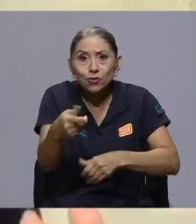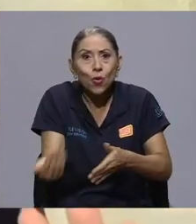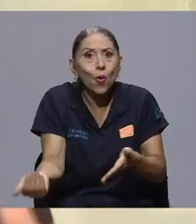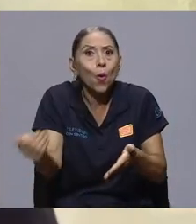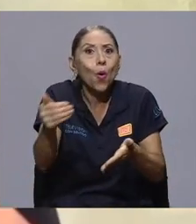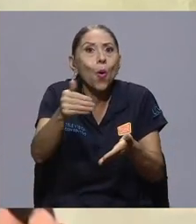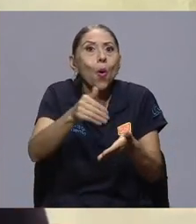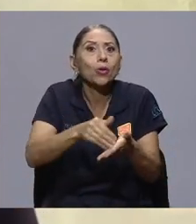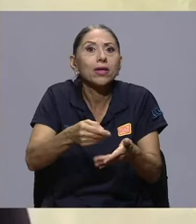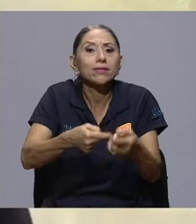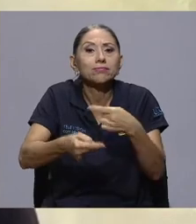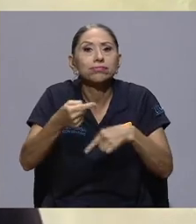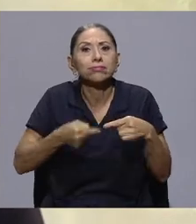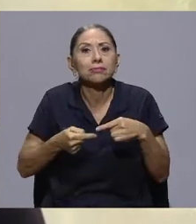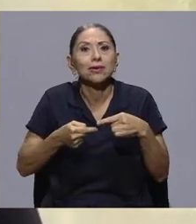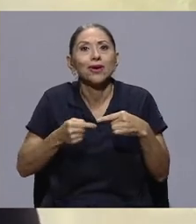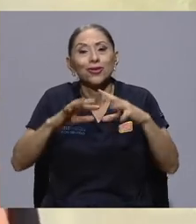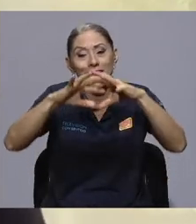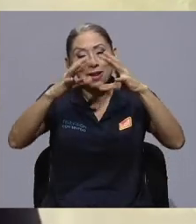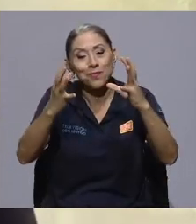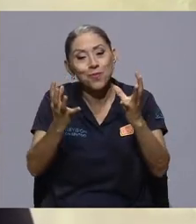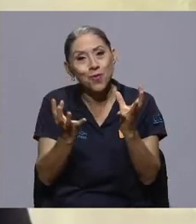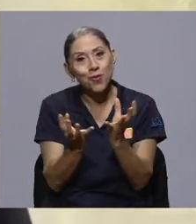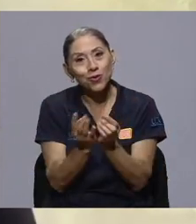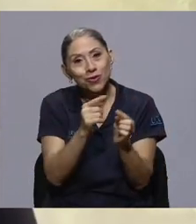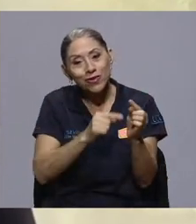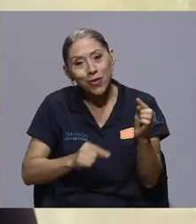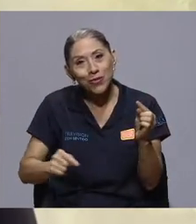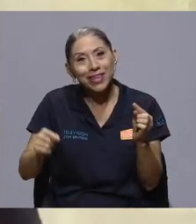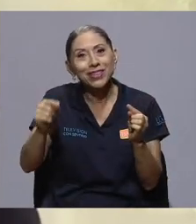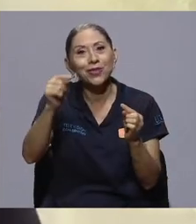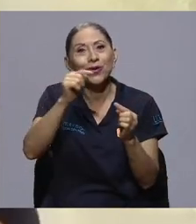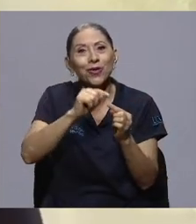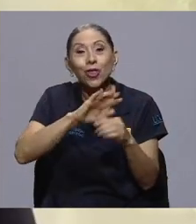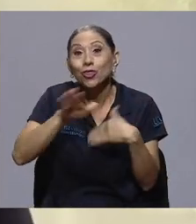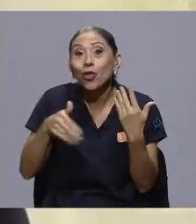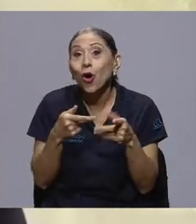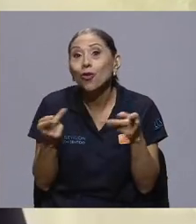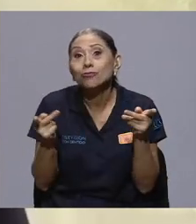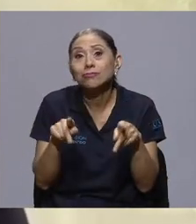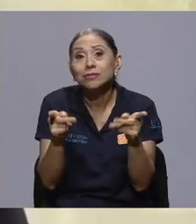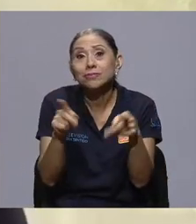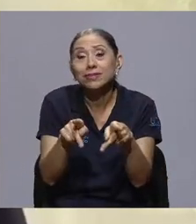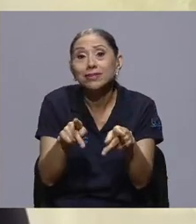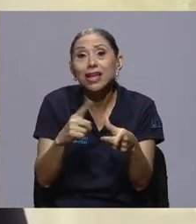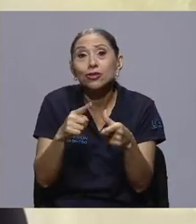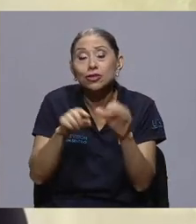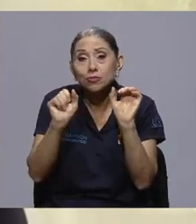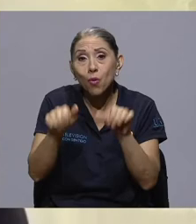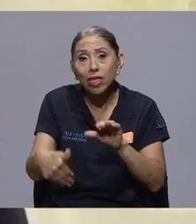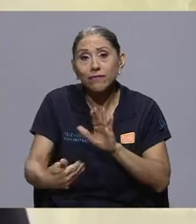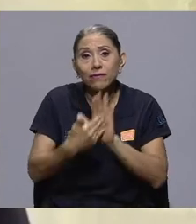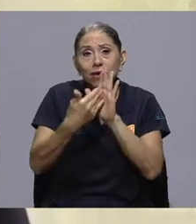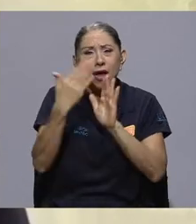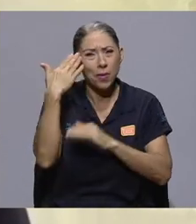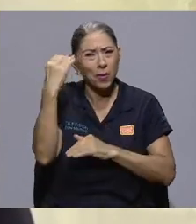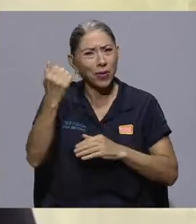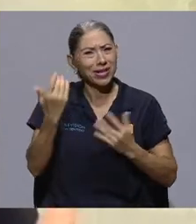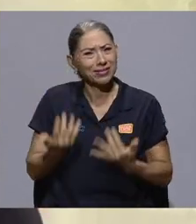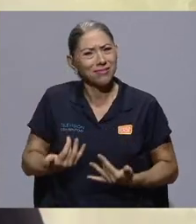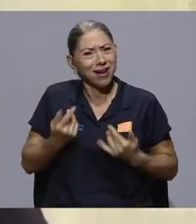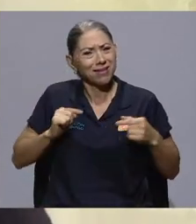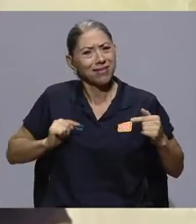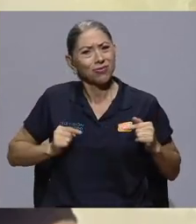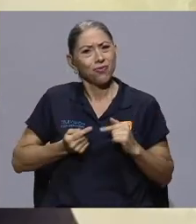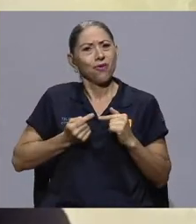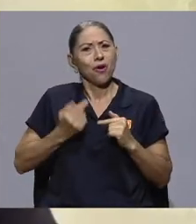redondito, ¿verdad? Todo da vuelta y nos va a tocar. Entonces, ¿por qué esperar a que nos duela? ¿Por qué esperar a que tengamos que tomar la